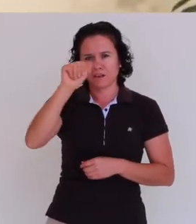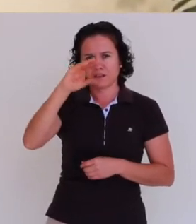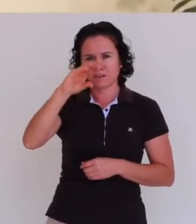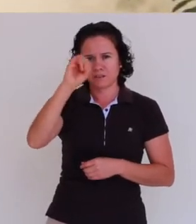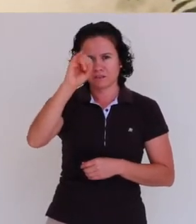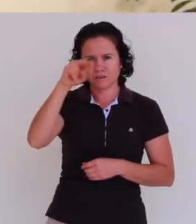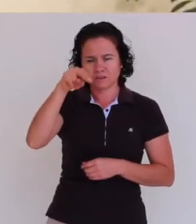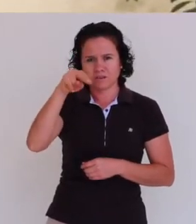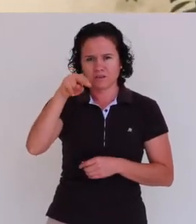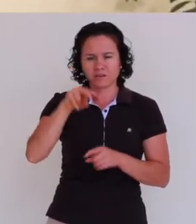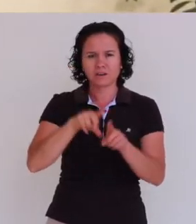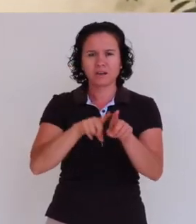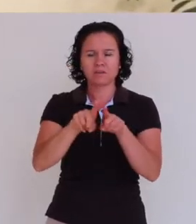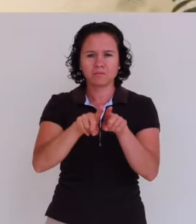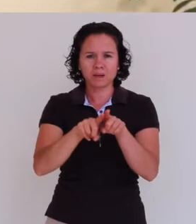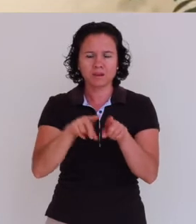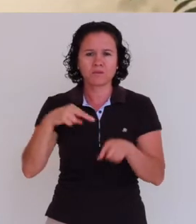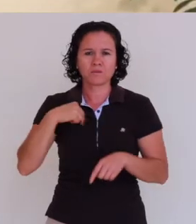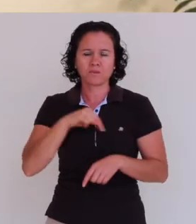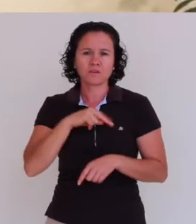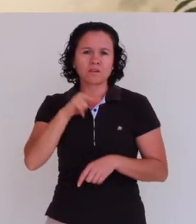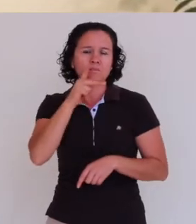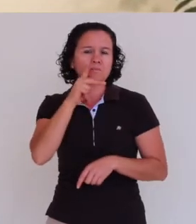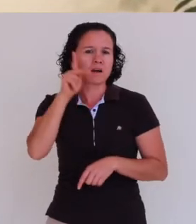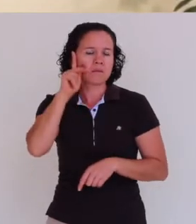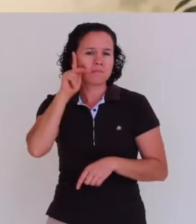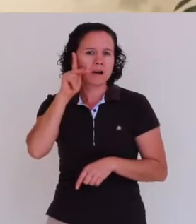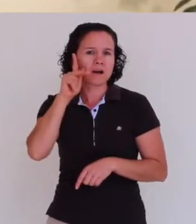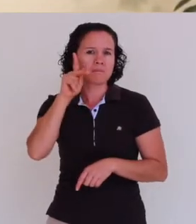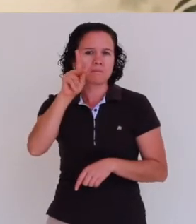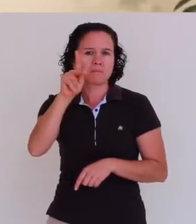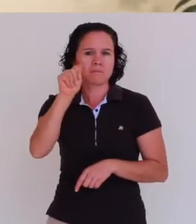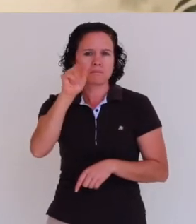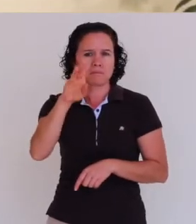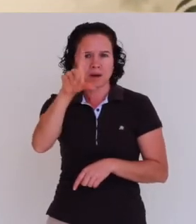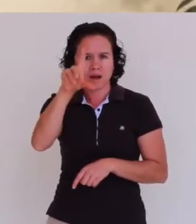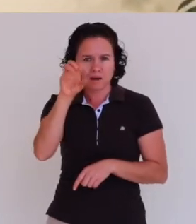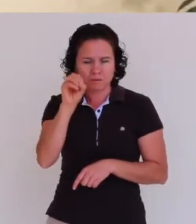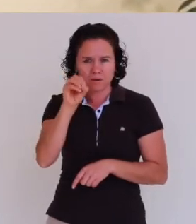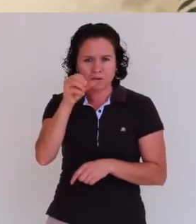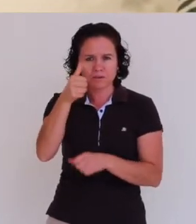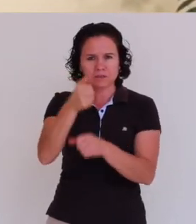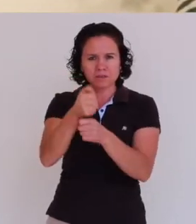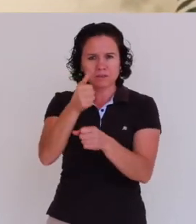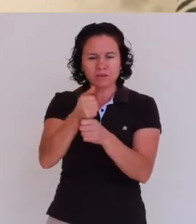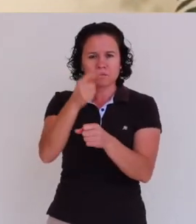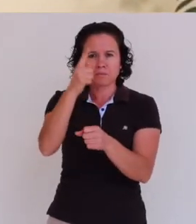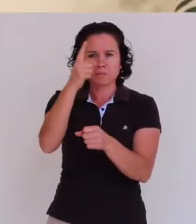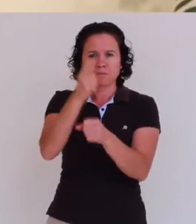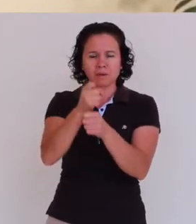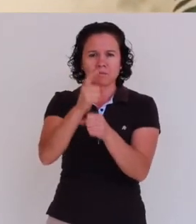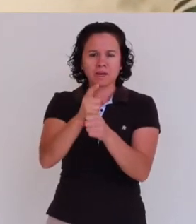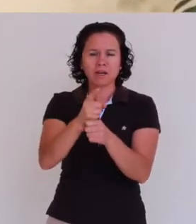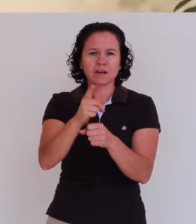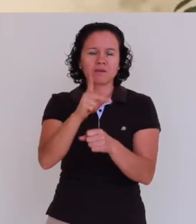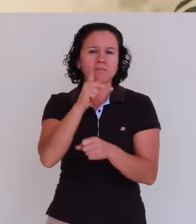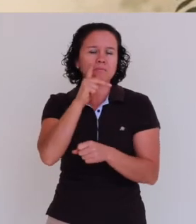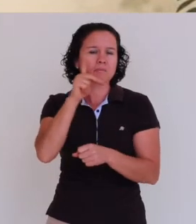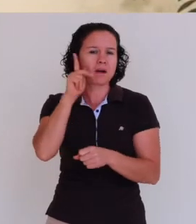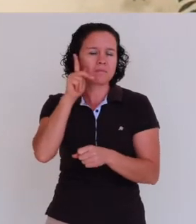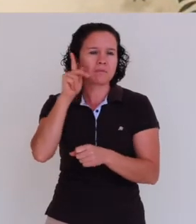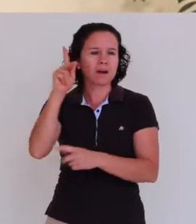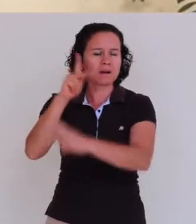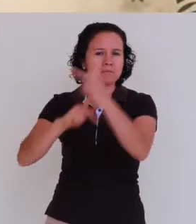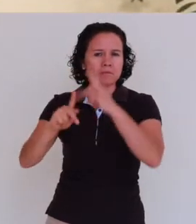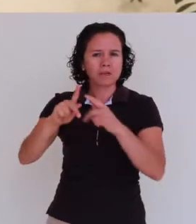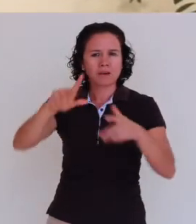santos nuevos, entre ellos el Papa Pablo VI, fue el primer Papa que vino a América Latina, pero también tenemos la